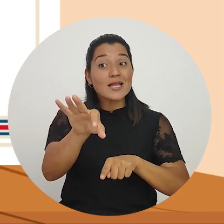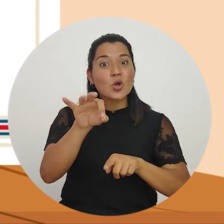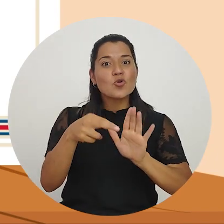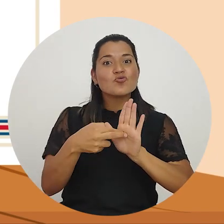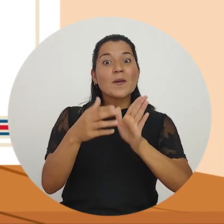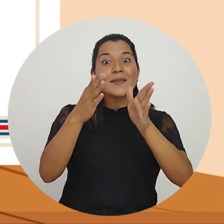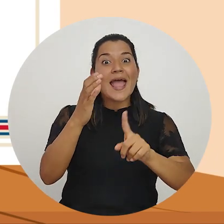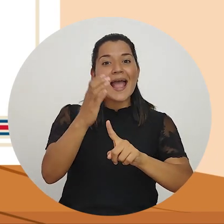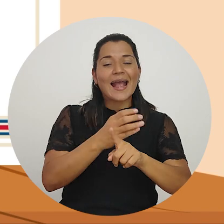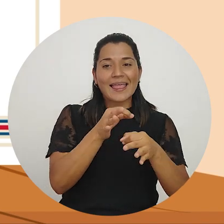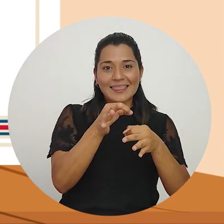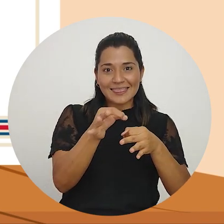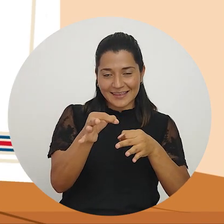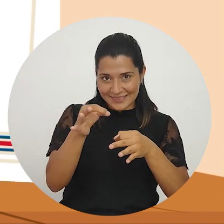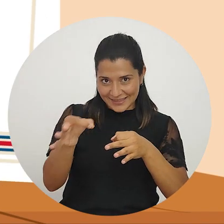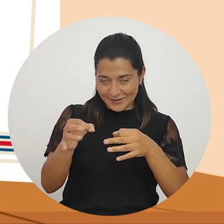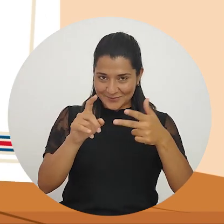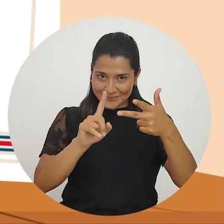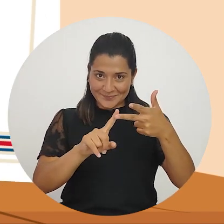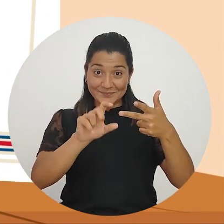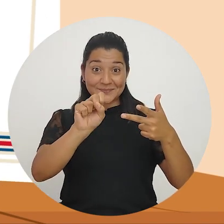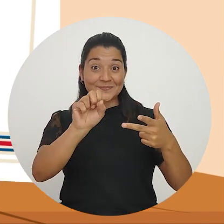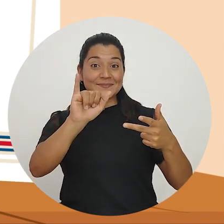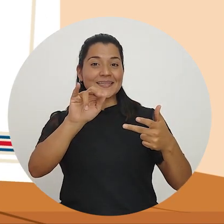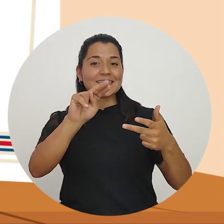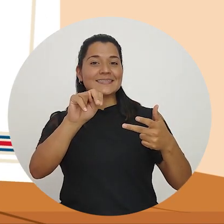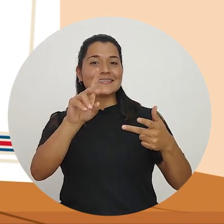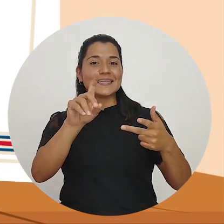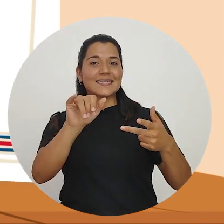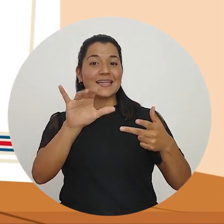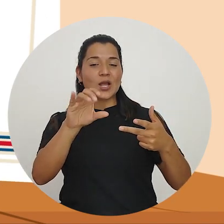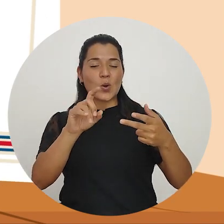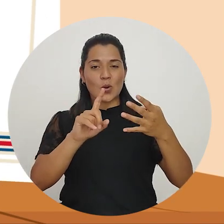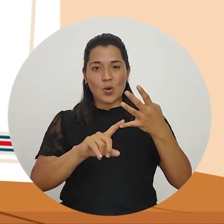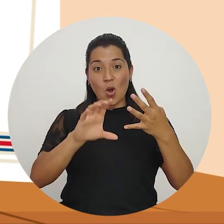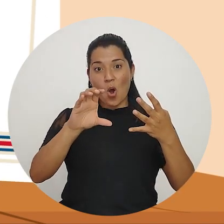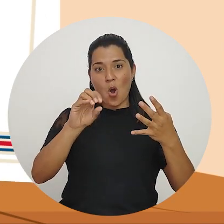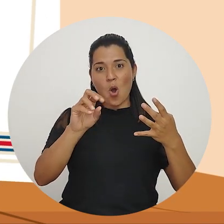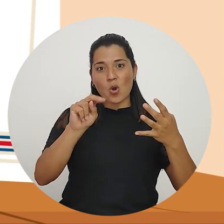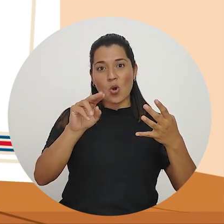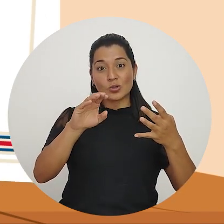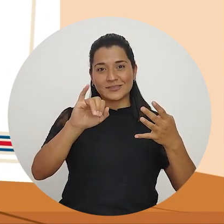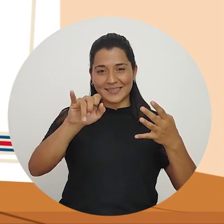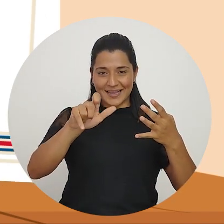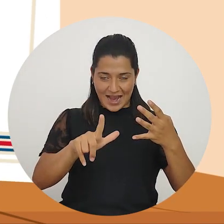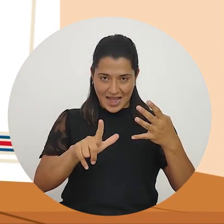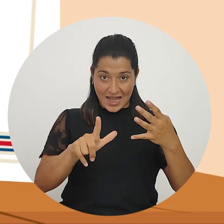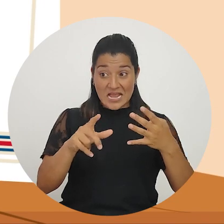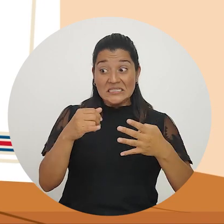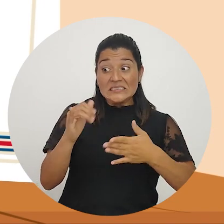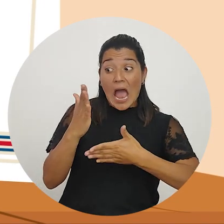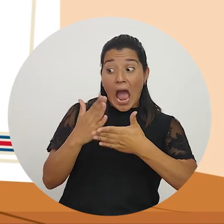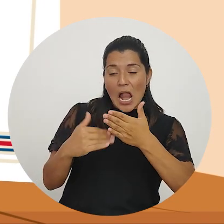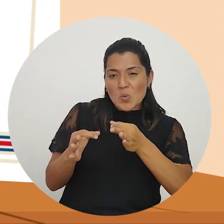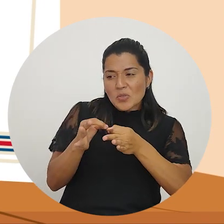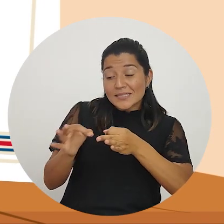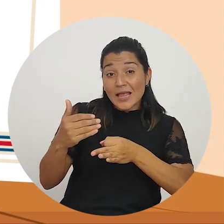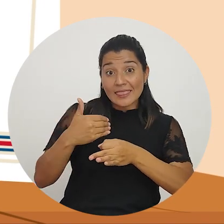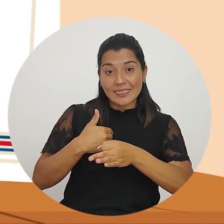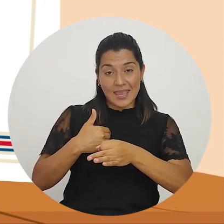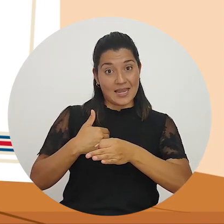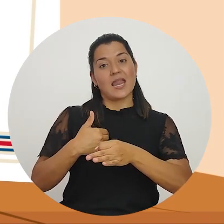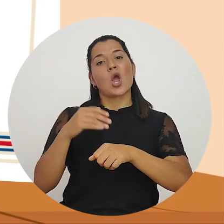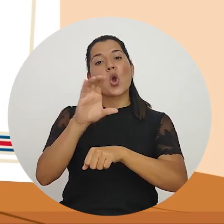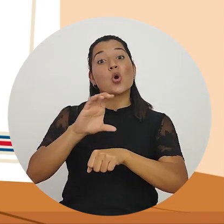también elegimos a las personas que van a representar nuestro distrito, las sindicalías y concejalías. Y en el